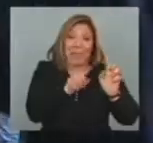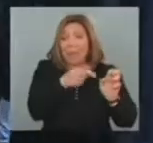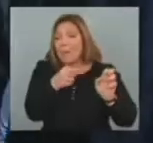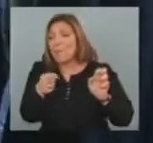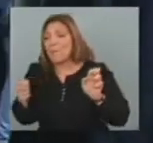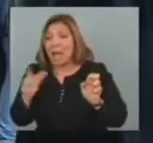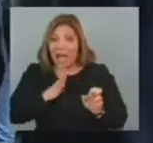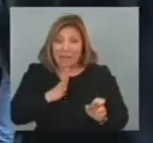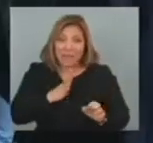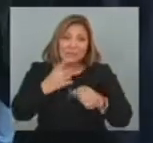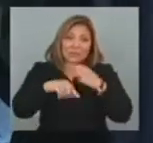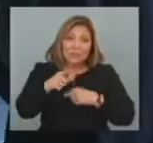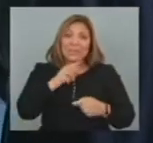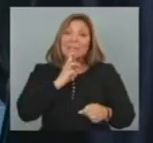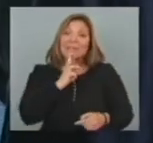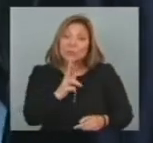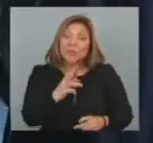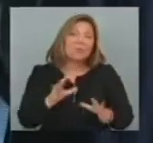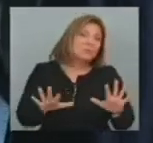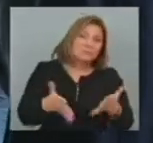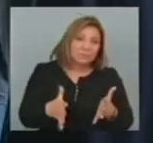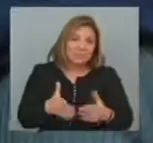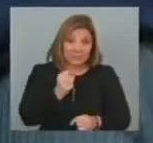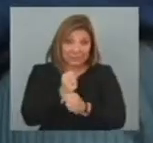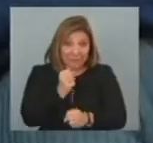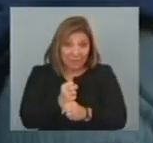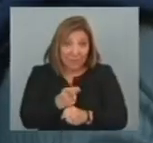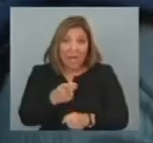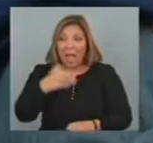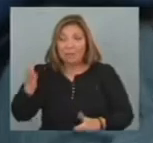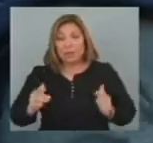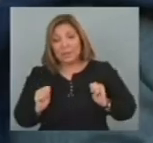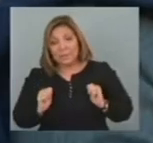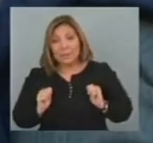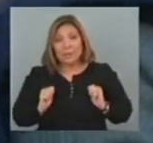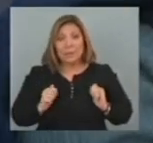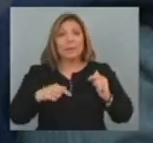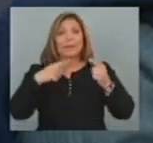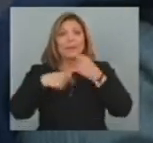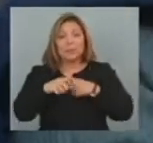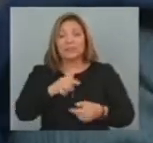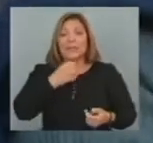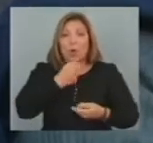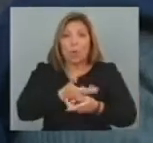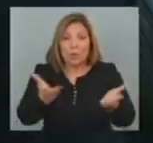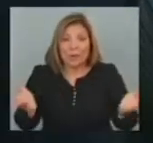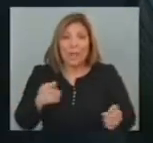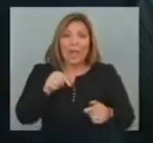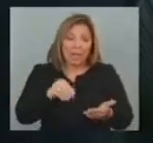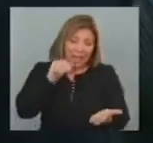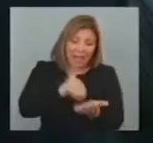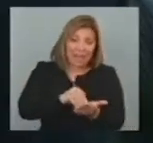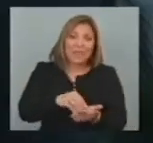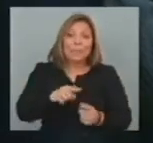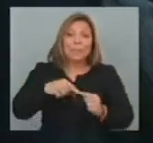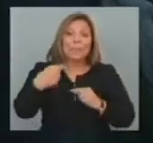representantes Comentaron el resultado A los trabajadores Que aguardaban fuera Una nueva instancia De negociación Está agendada Para el